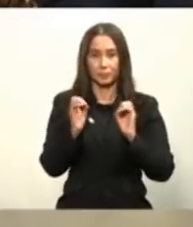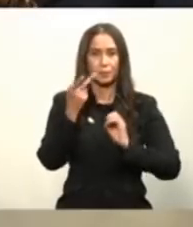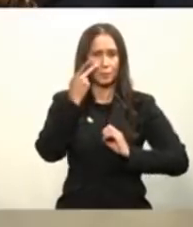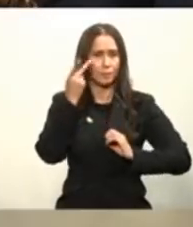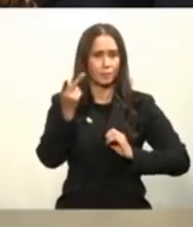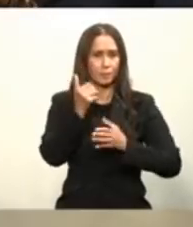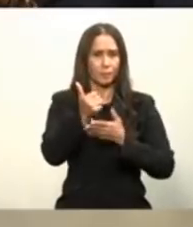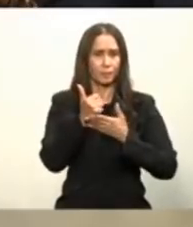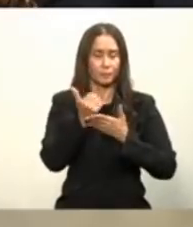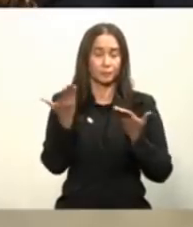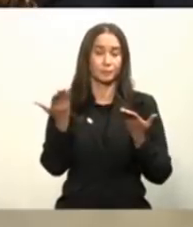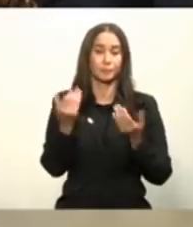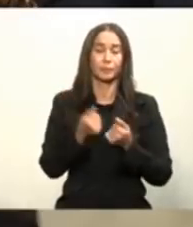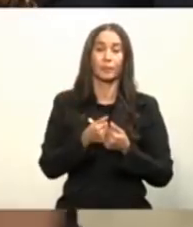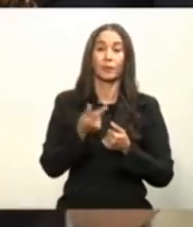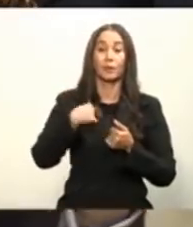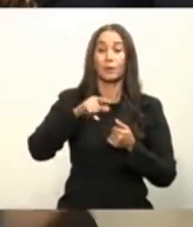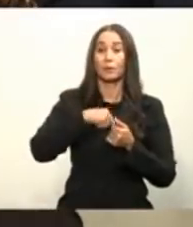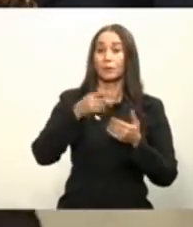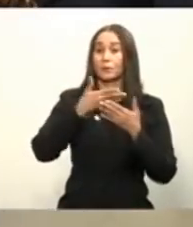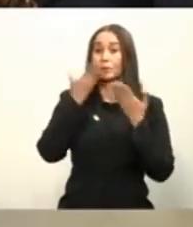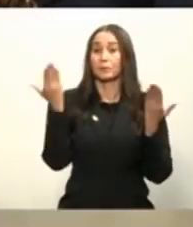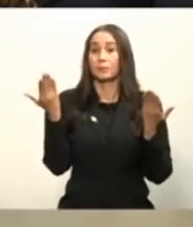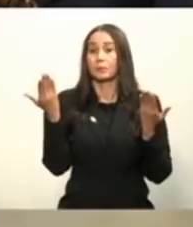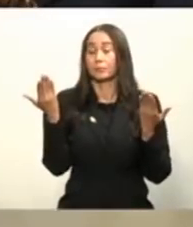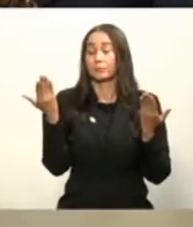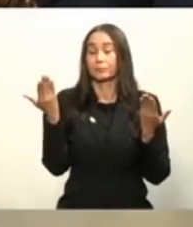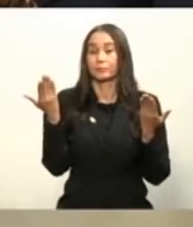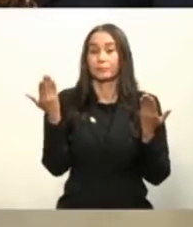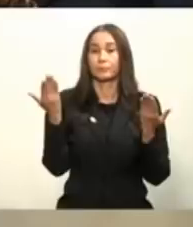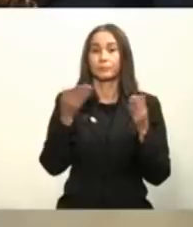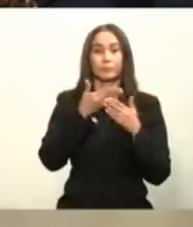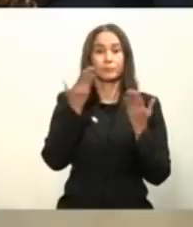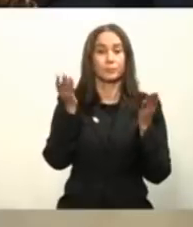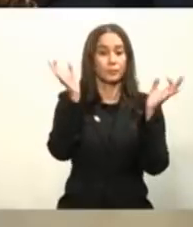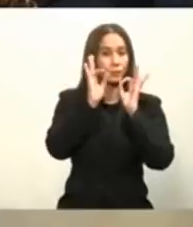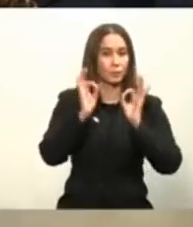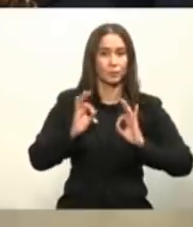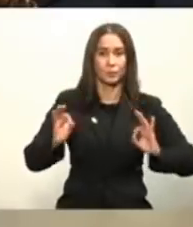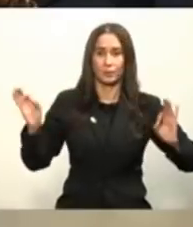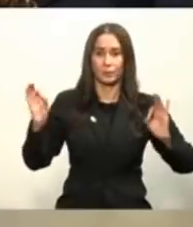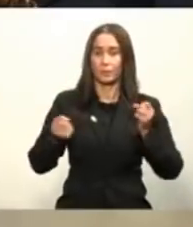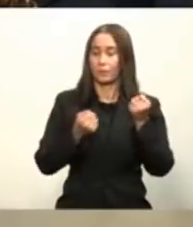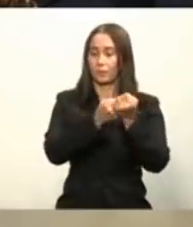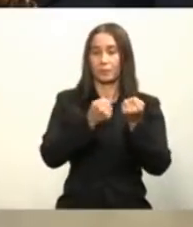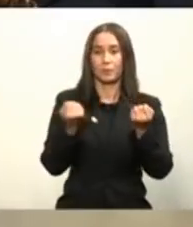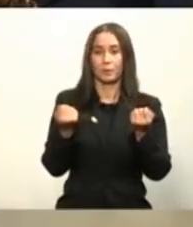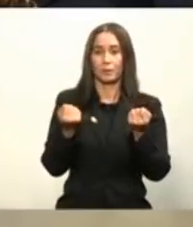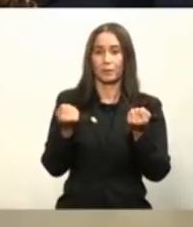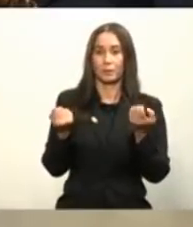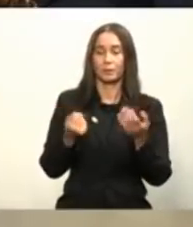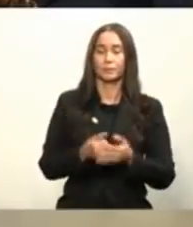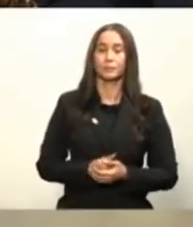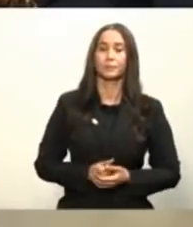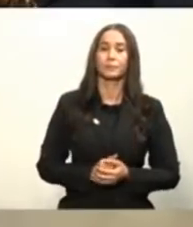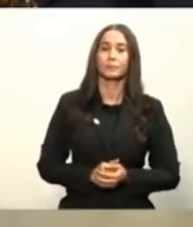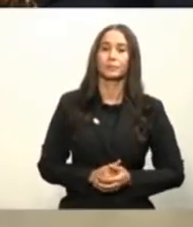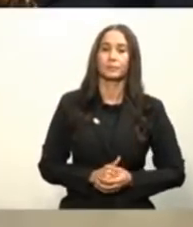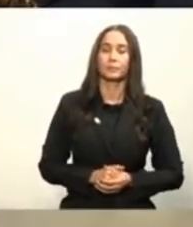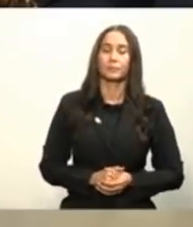ellos contribuyen porque nosotros si no tenemos mucha posibilidad de ser solidarios ni de contribuir